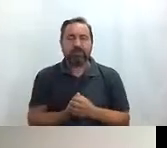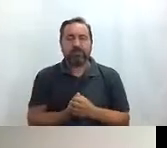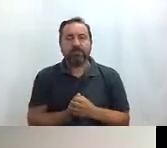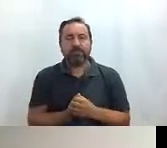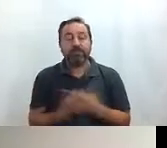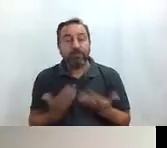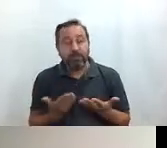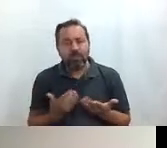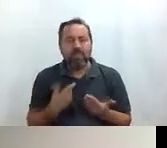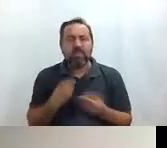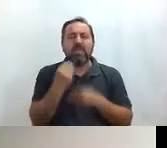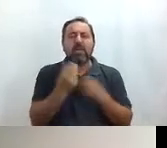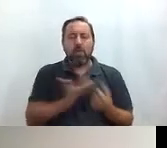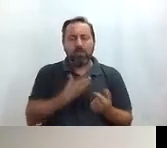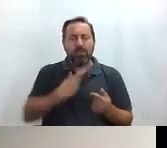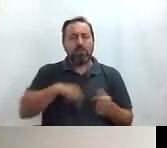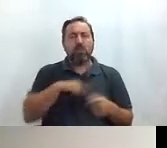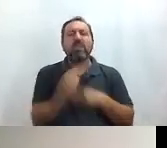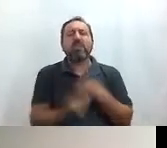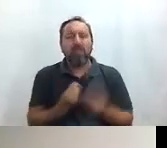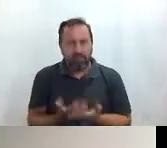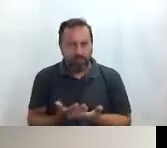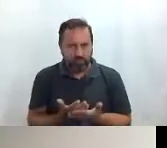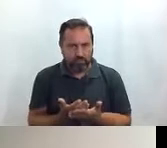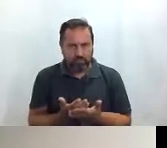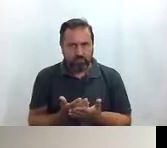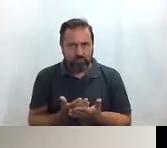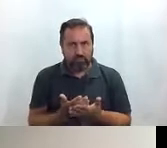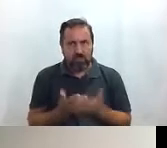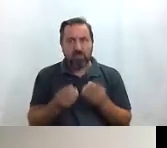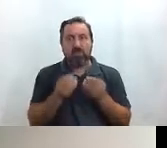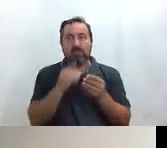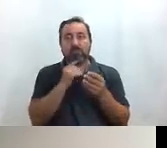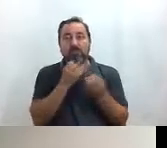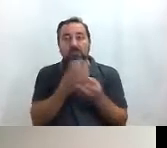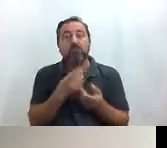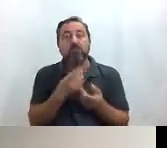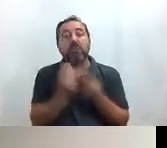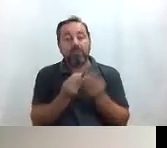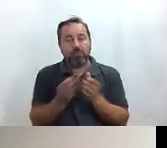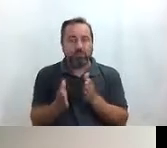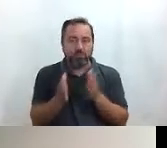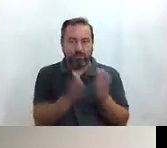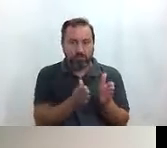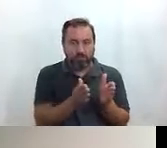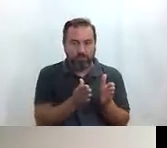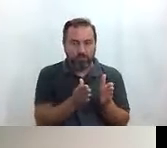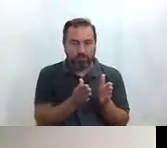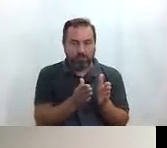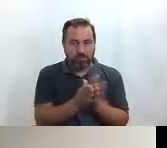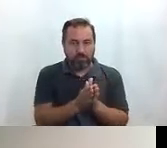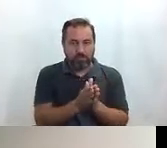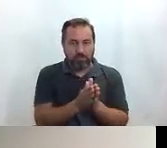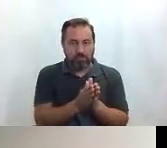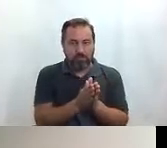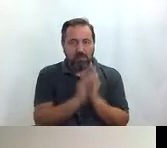¿Qué hacemos desde el ayuntamiento para comunicar todo eso? Pues lo que hacemos es, por un lado, el